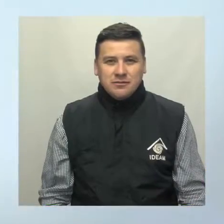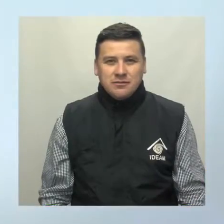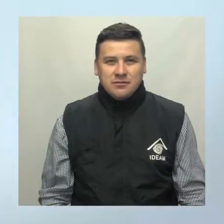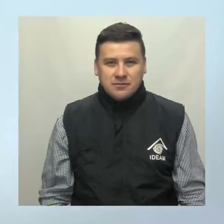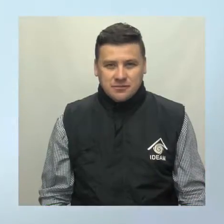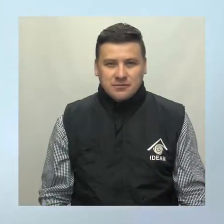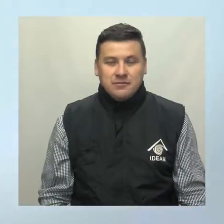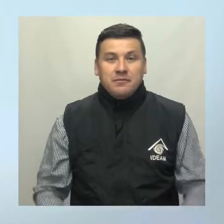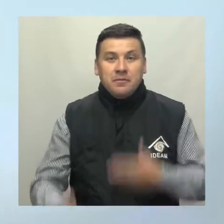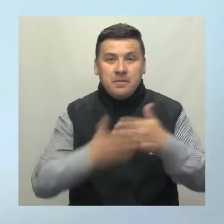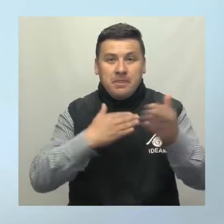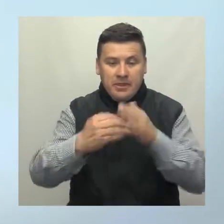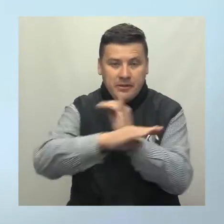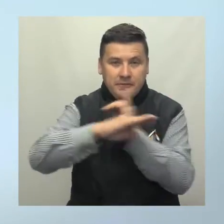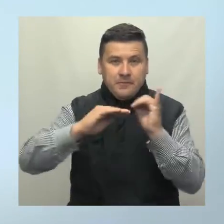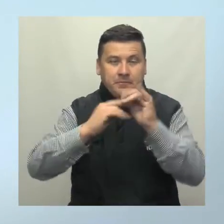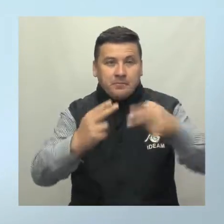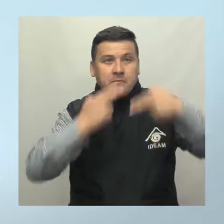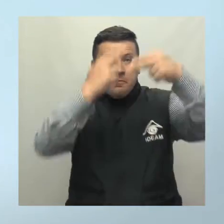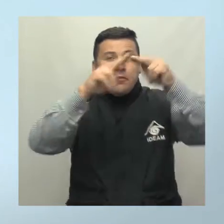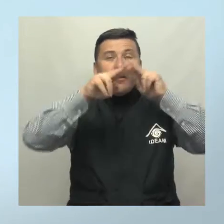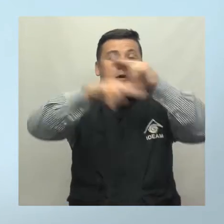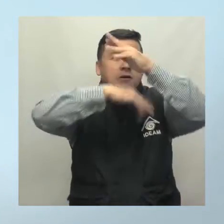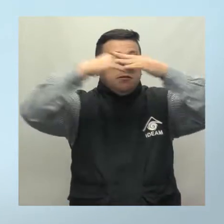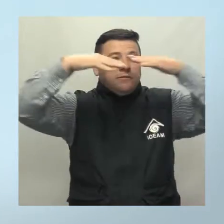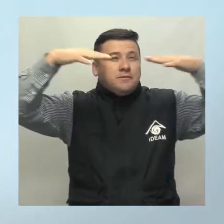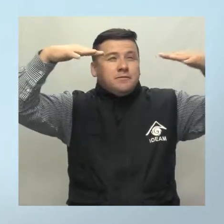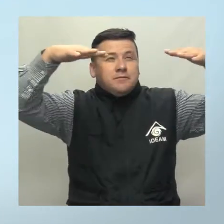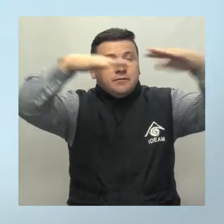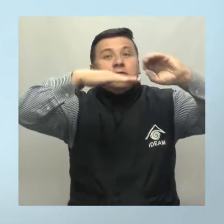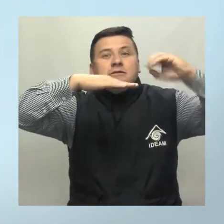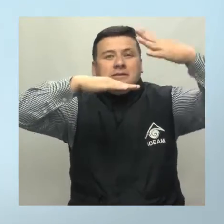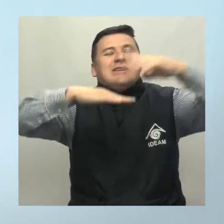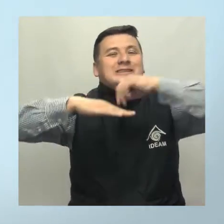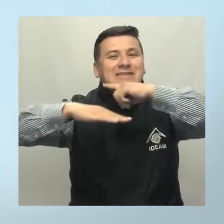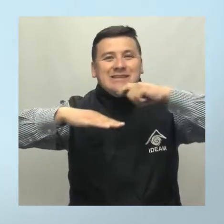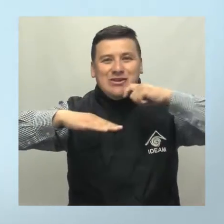En nuestras islas esperamos cielos nublados con clima seco